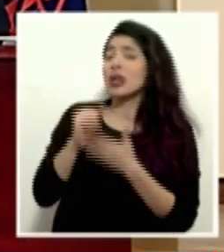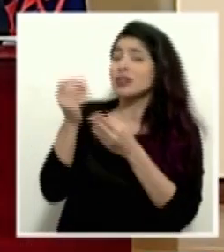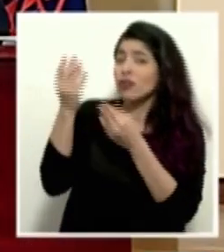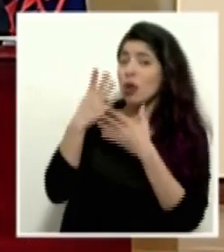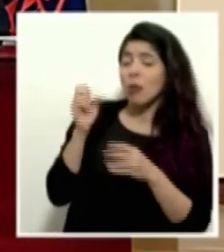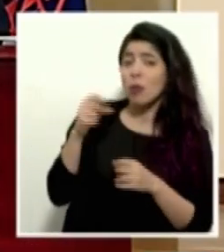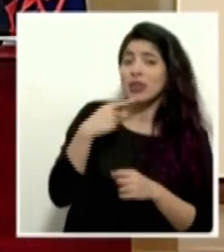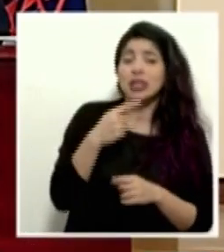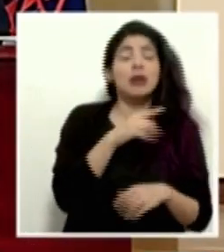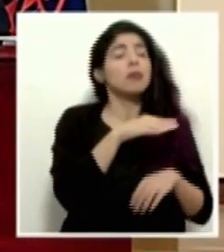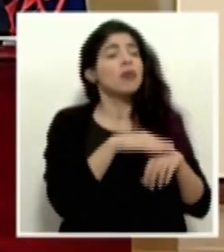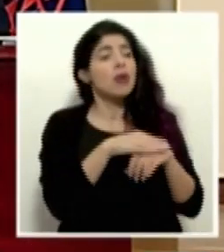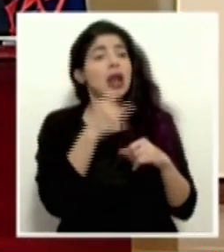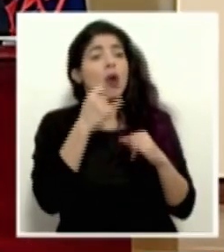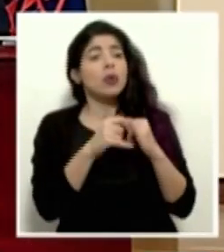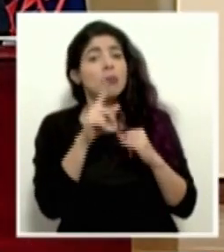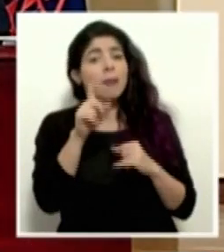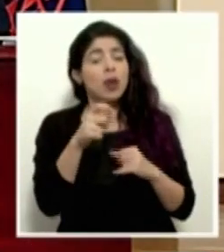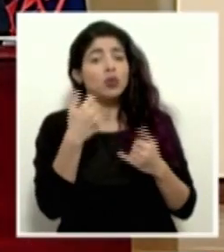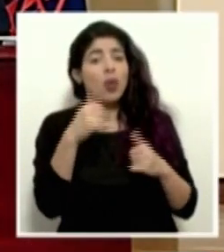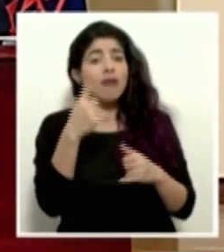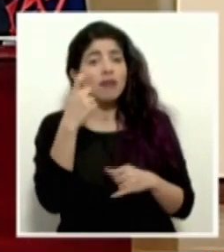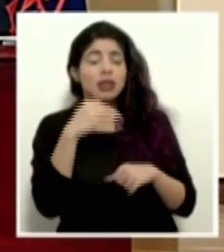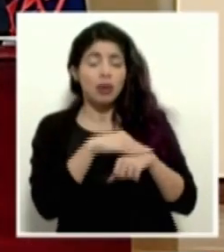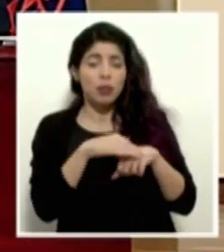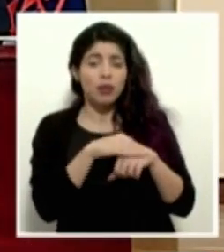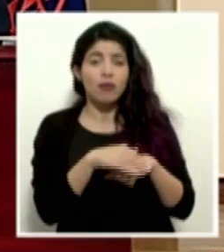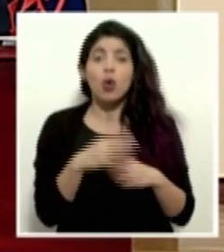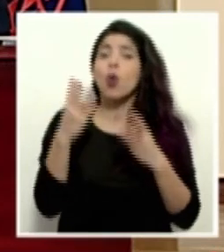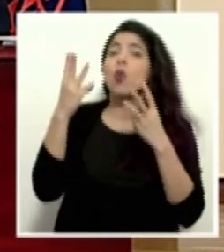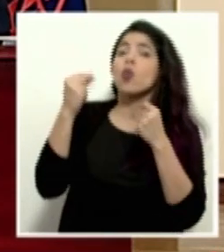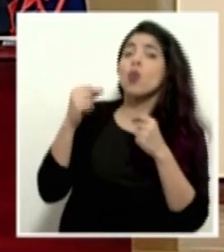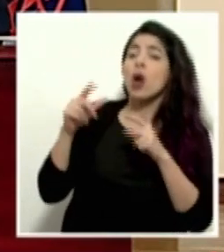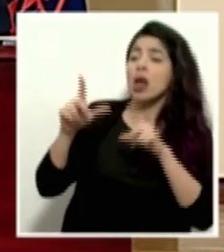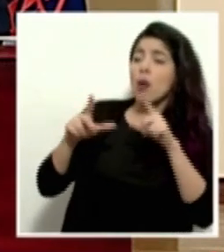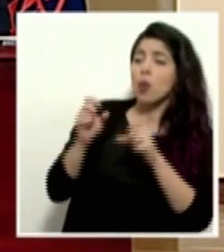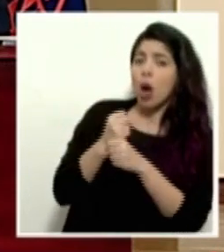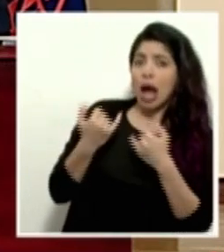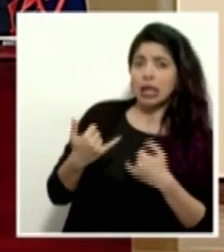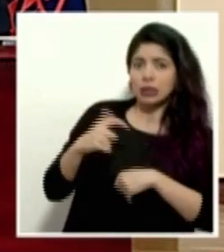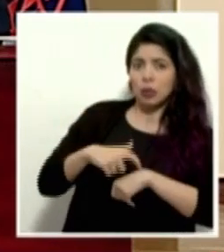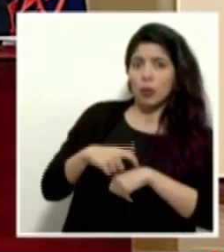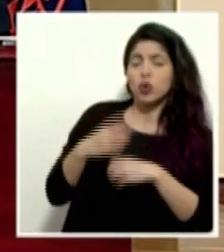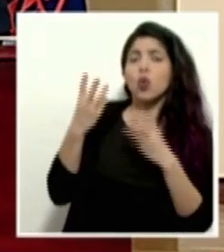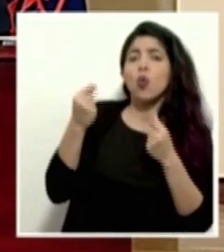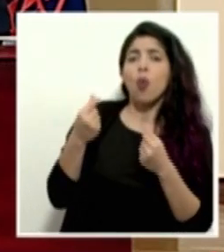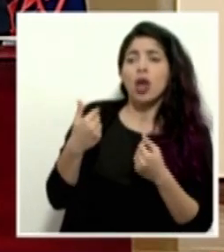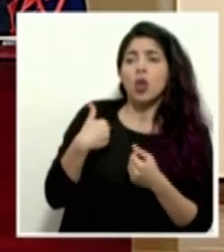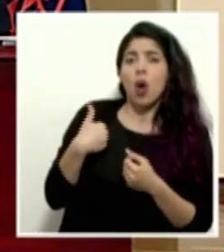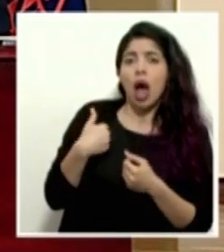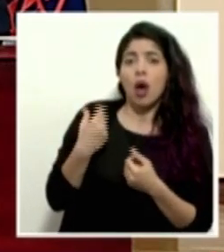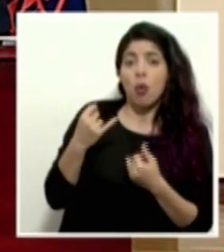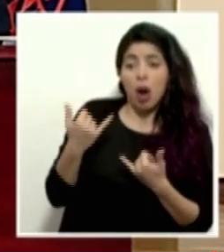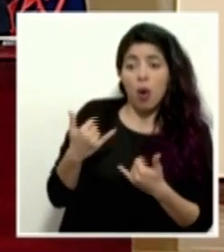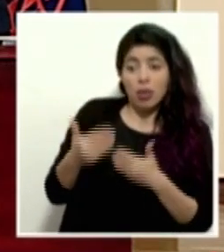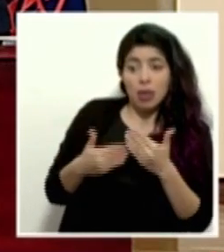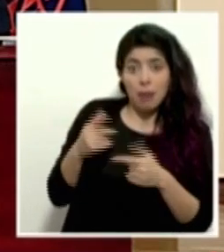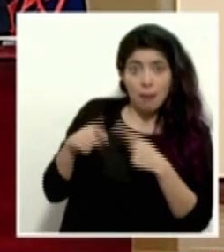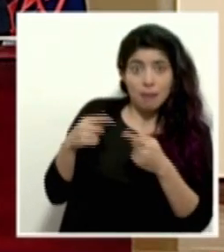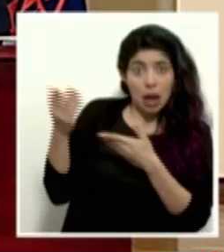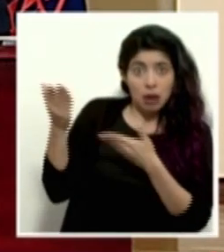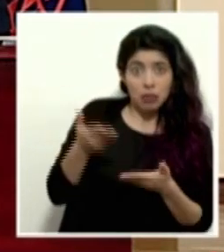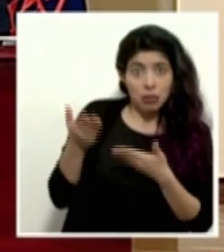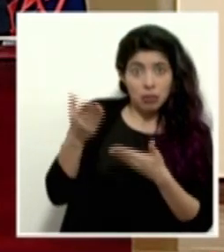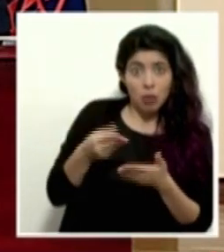dato, ¿me puede precisar? más la última consulta que queda pendiente, por favor. ¿Cuántas pruebas tenemos en este momento? ¿Para cuánto nos alcanzaría? ¿O ya estamos tramitando pruebas